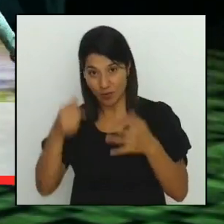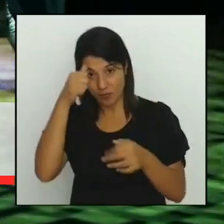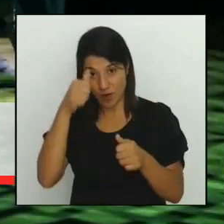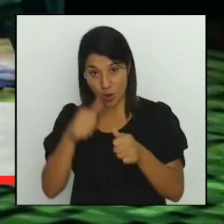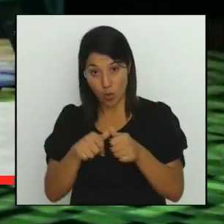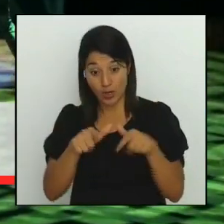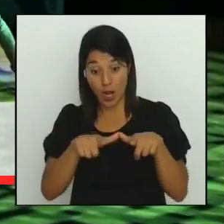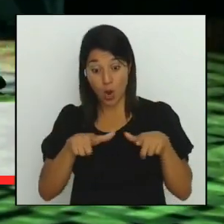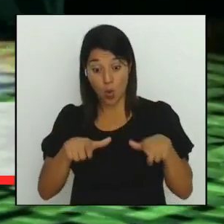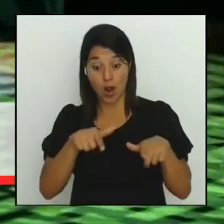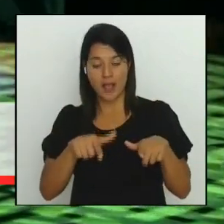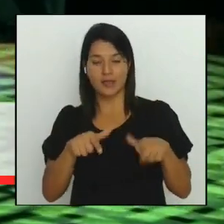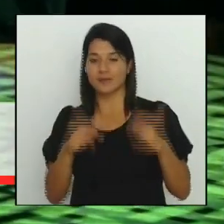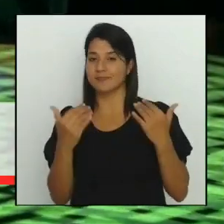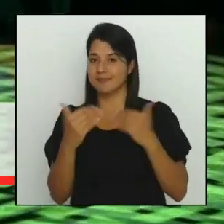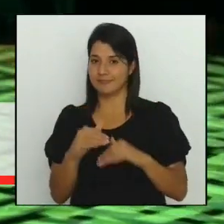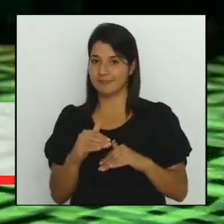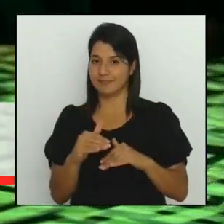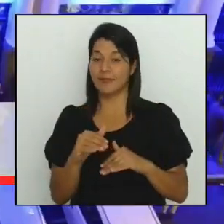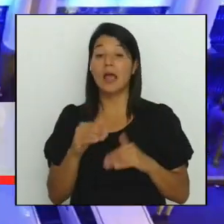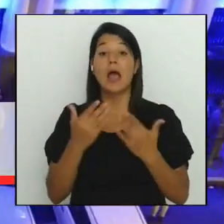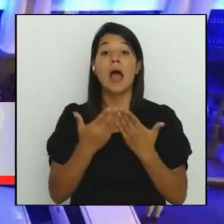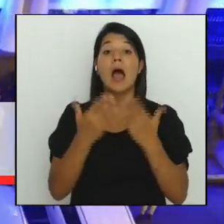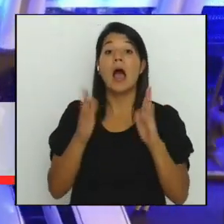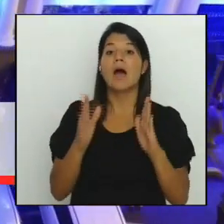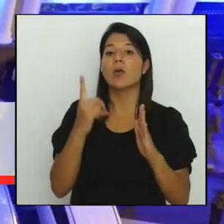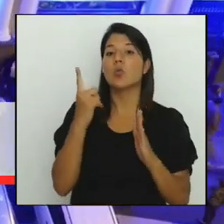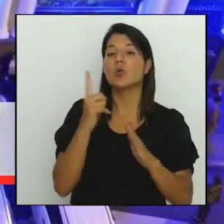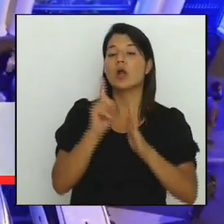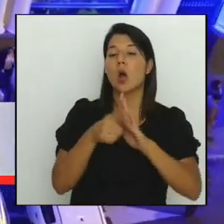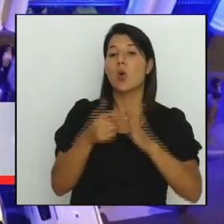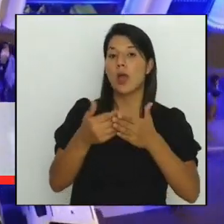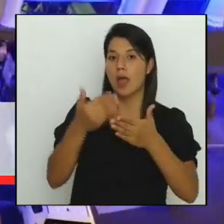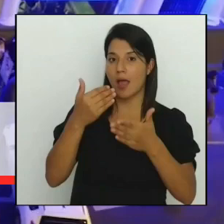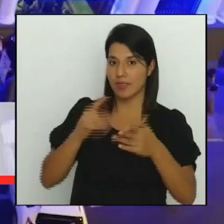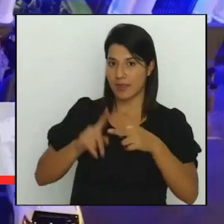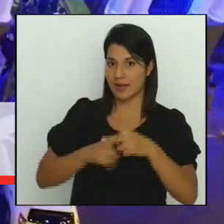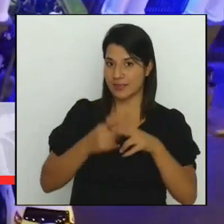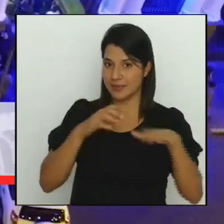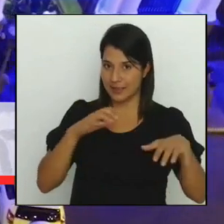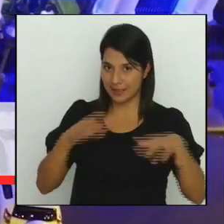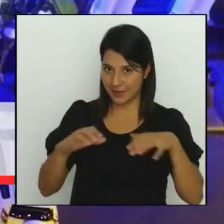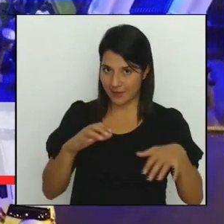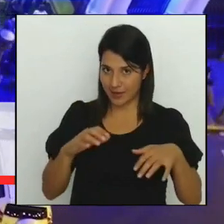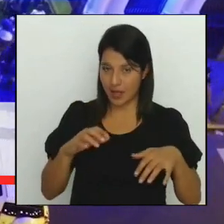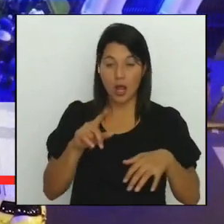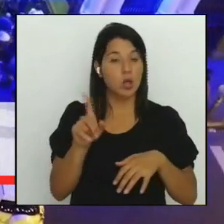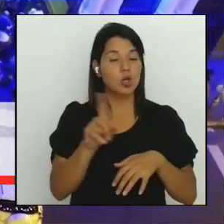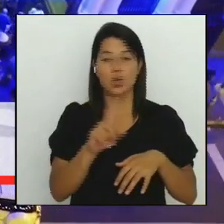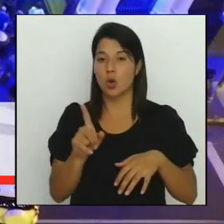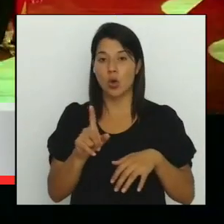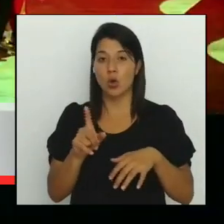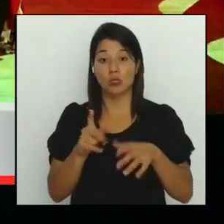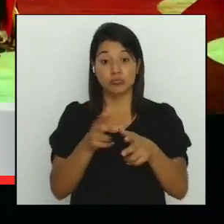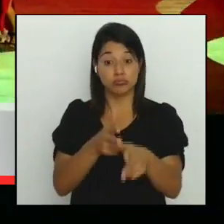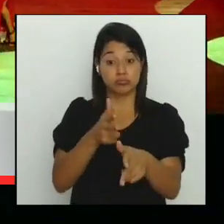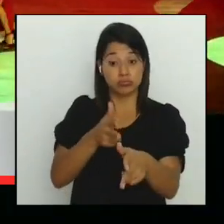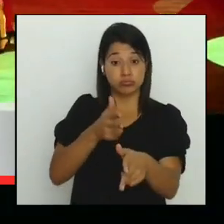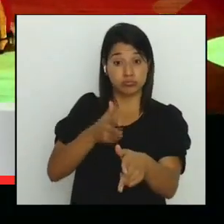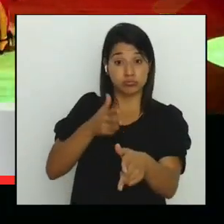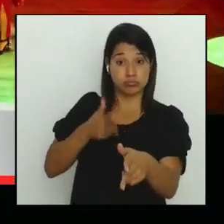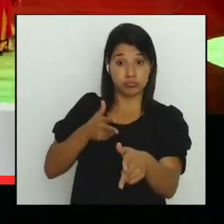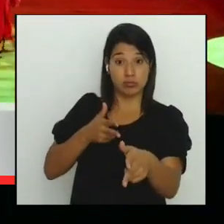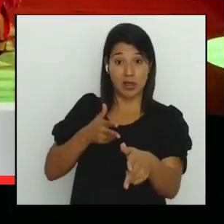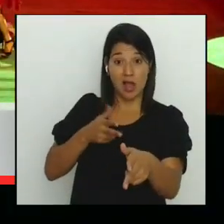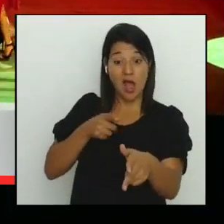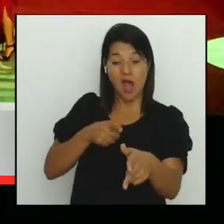que las puertas se abren una hora antes de los espectáculos que no se deben estacionar en las calles aledañas que no se puede